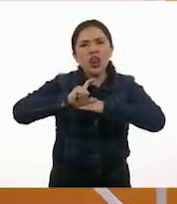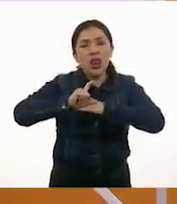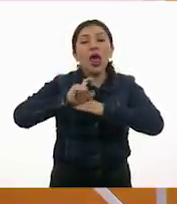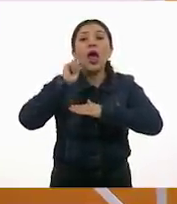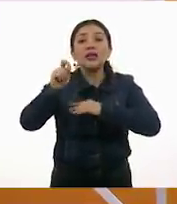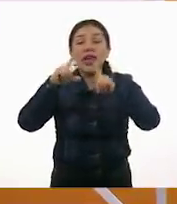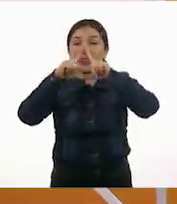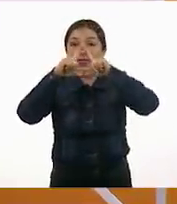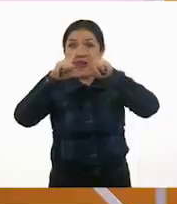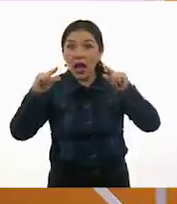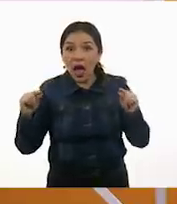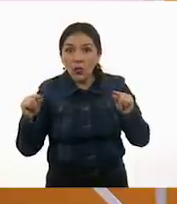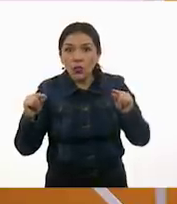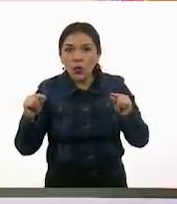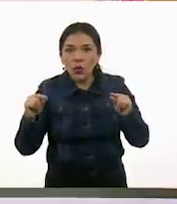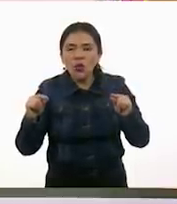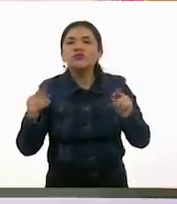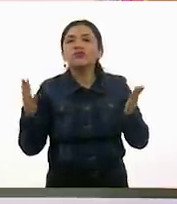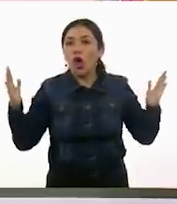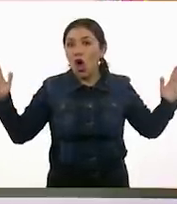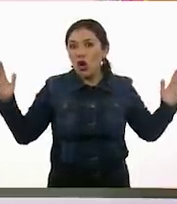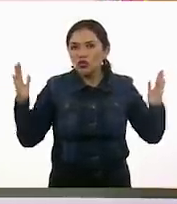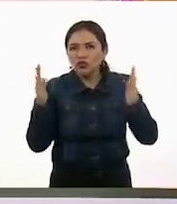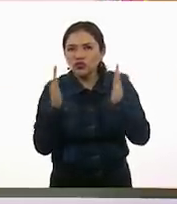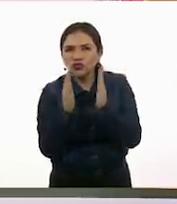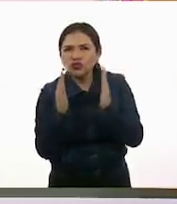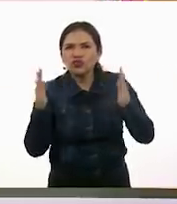triángulo. ¿De qué tamaño?